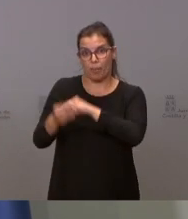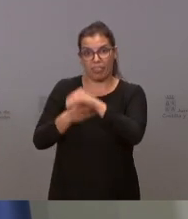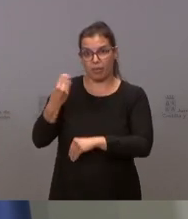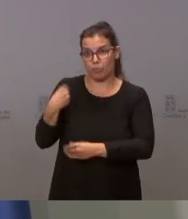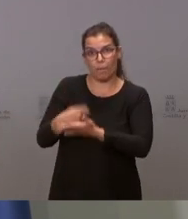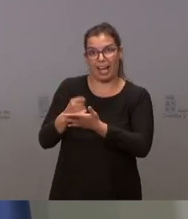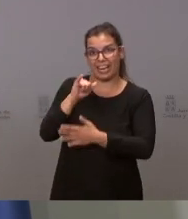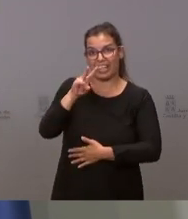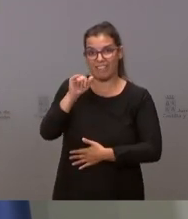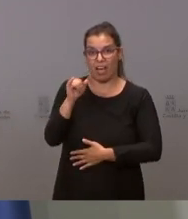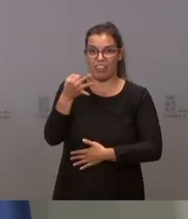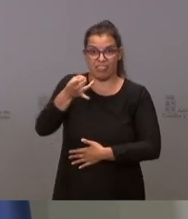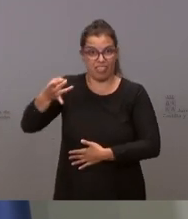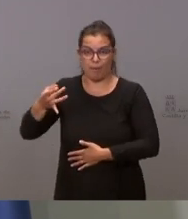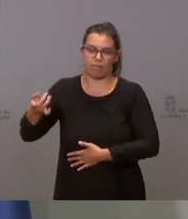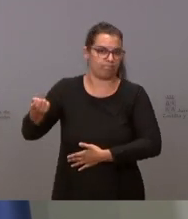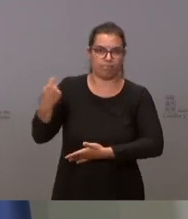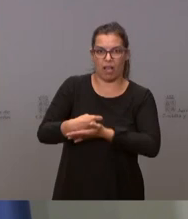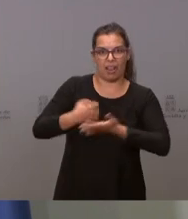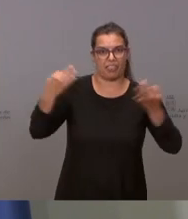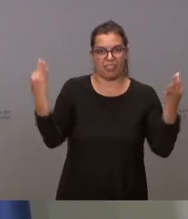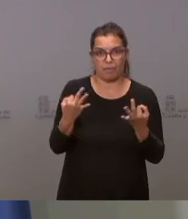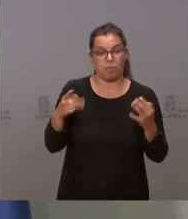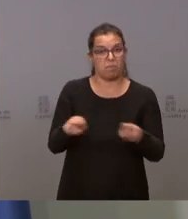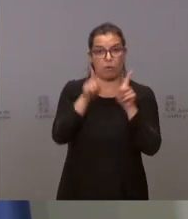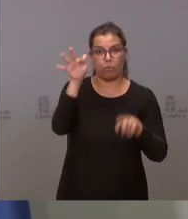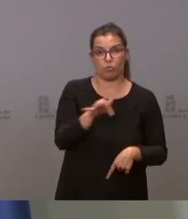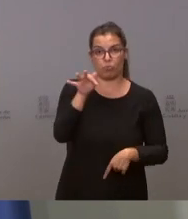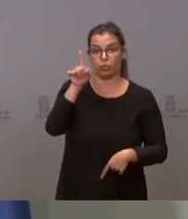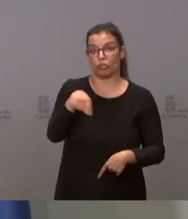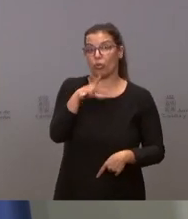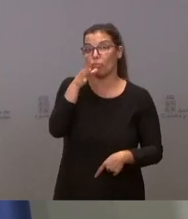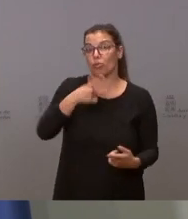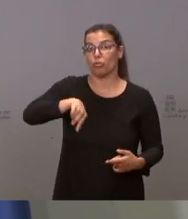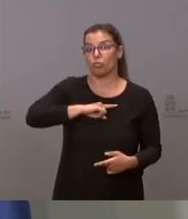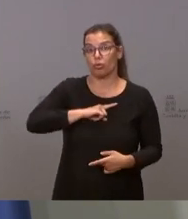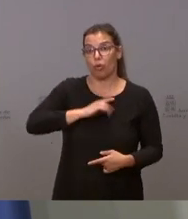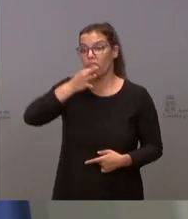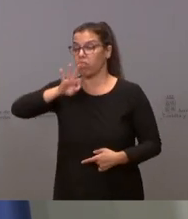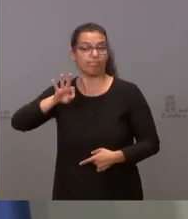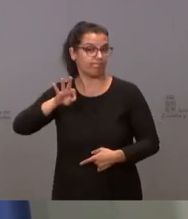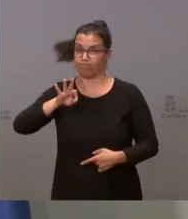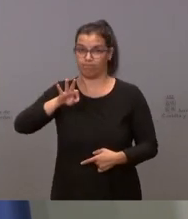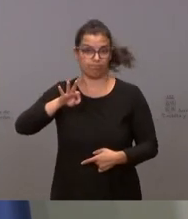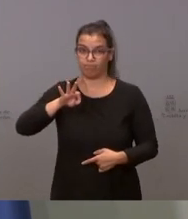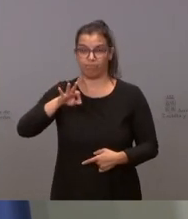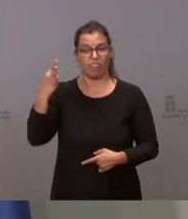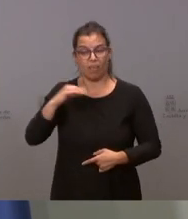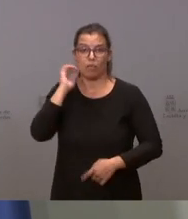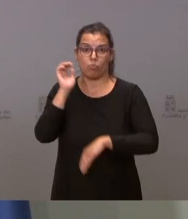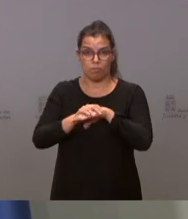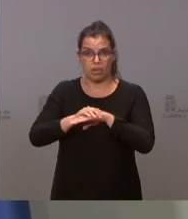se va a ejecutar, haya o no haya presupuesto, porque nosotros no vamos a renunciar a la ejecución